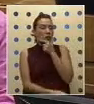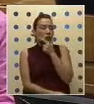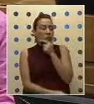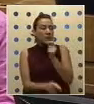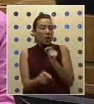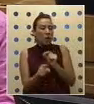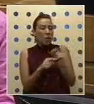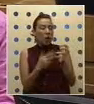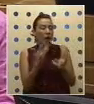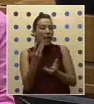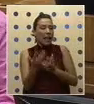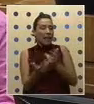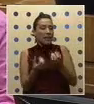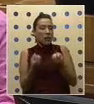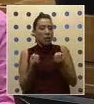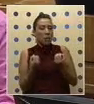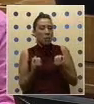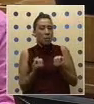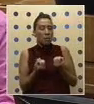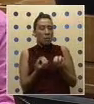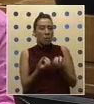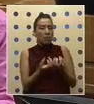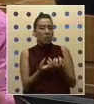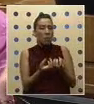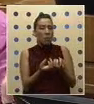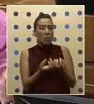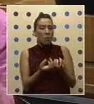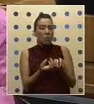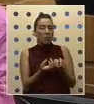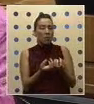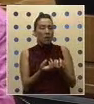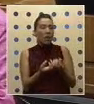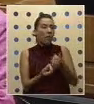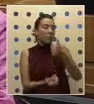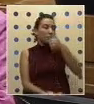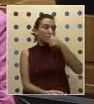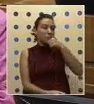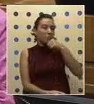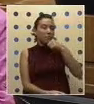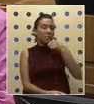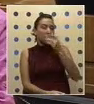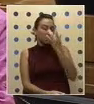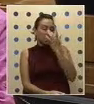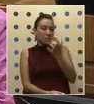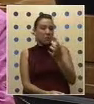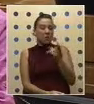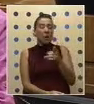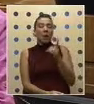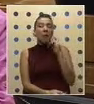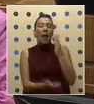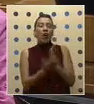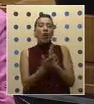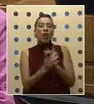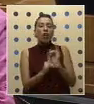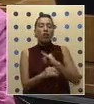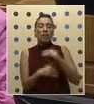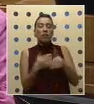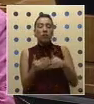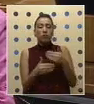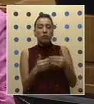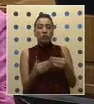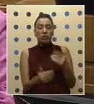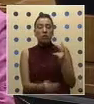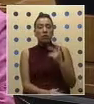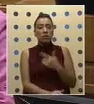incendio intencional de anónimos para que este colegio no funcione. Por lo tanto,